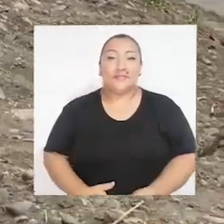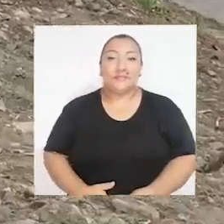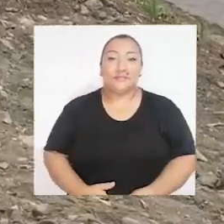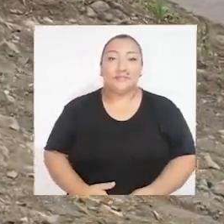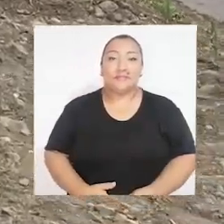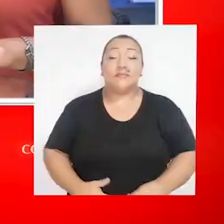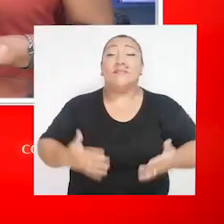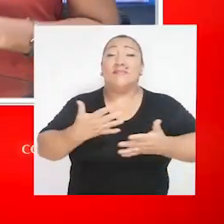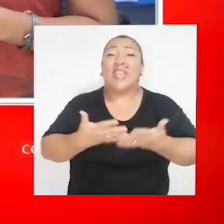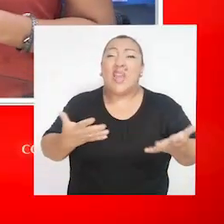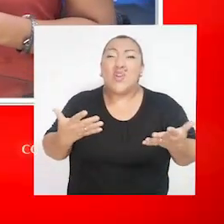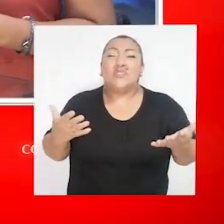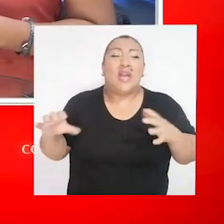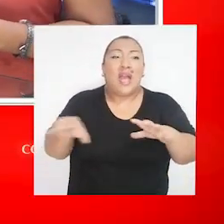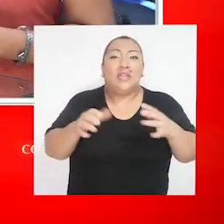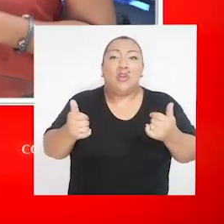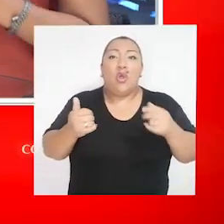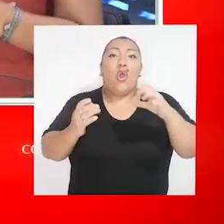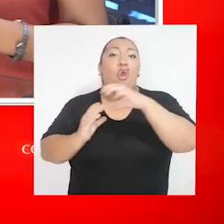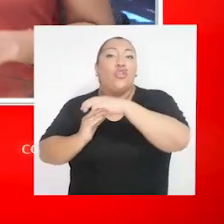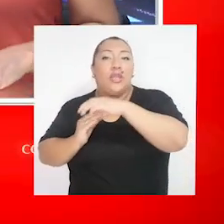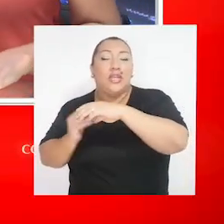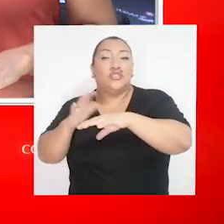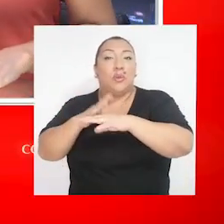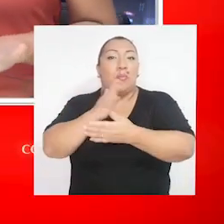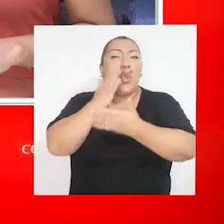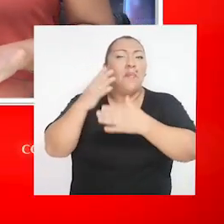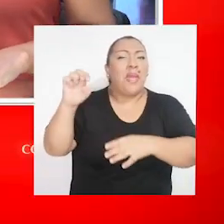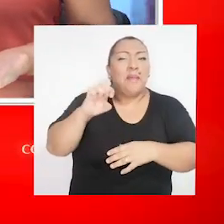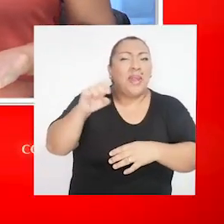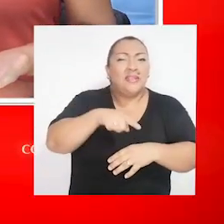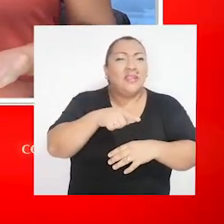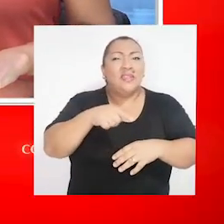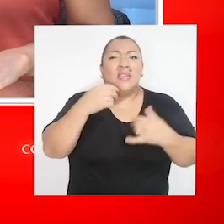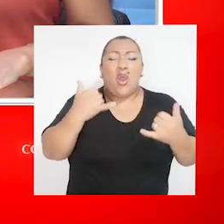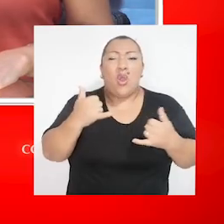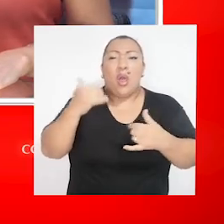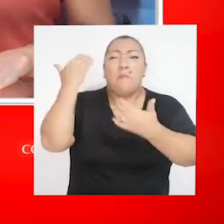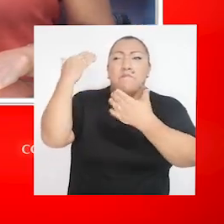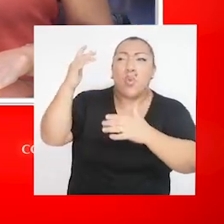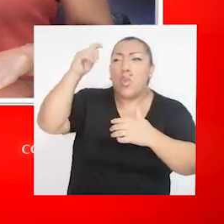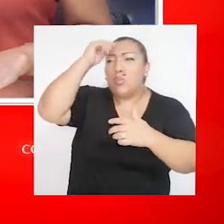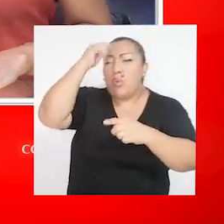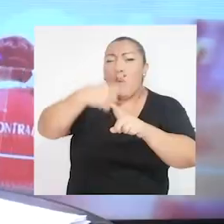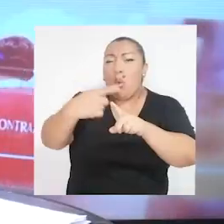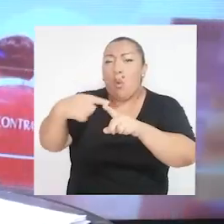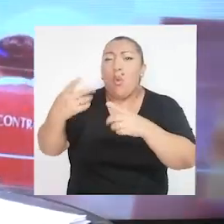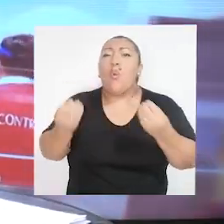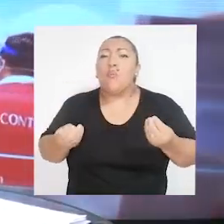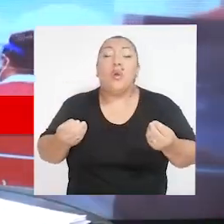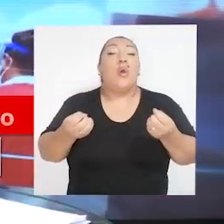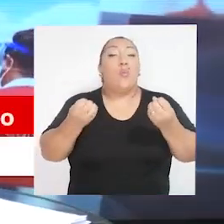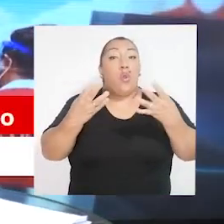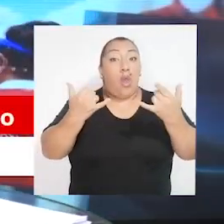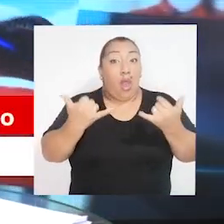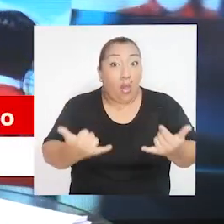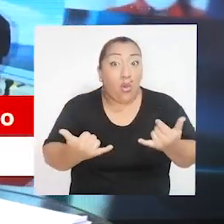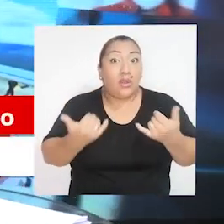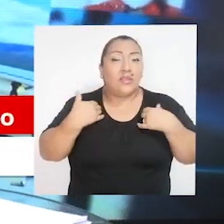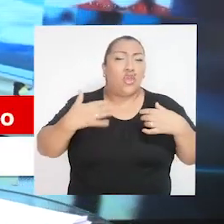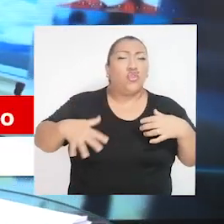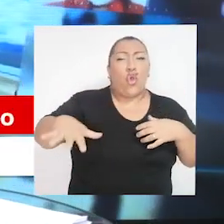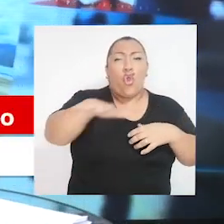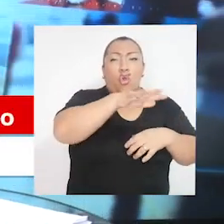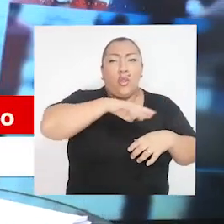y reducción de desastres. ¿Qué acciones está adoptando ahora la Contraloría ante la emergencia, sobre todo en el norte del país? En este momento estamos